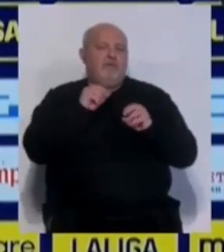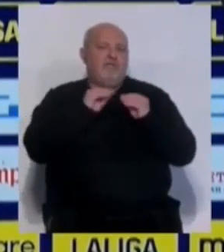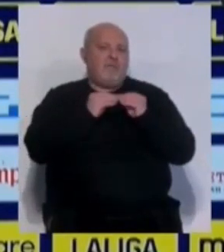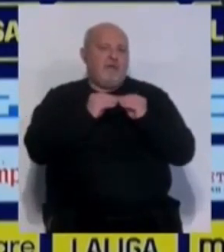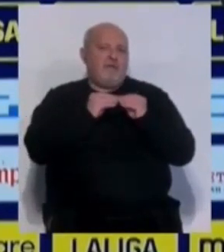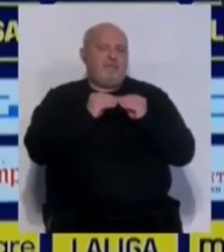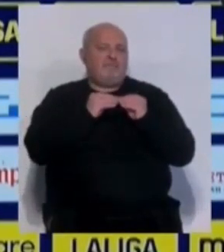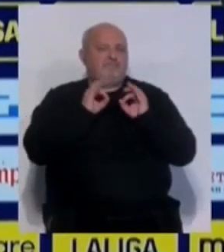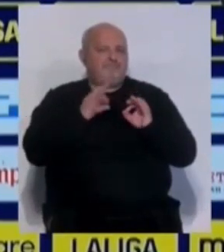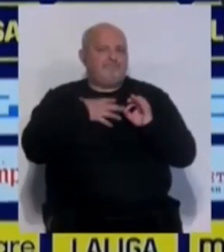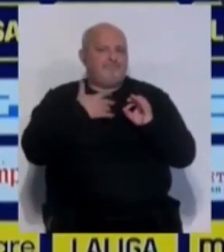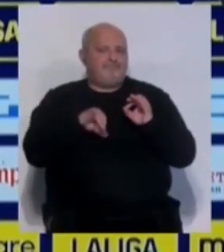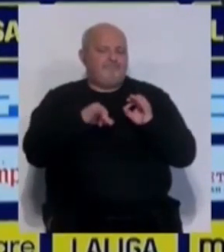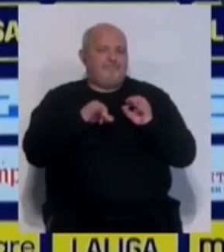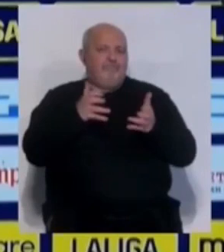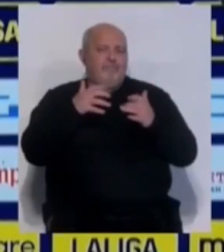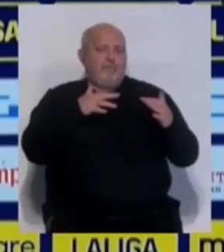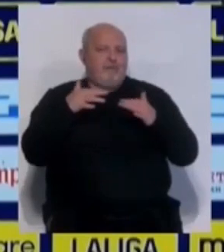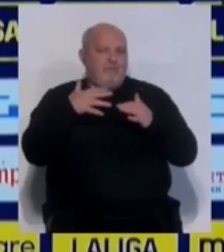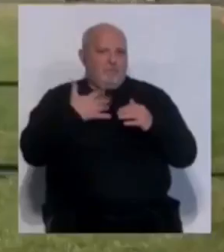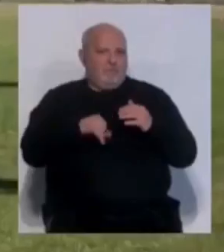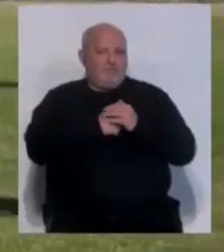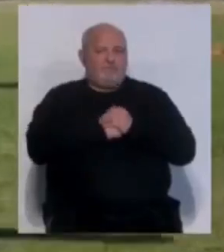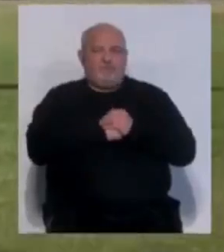manera que así sí podemos ganar partido.